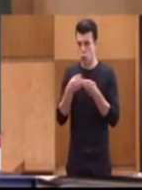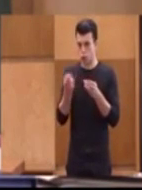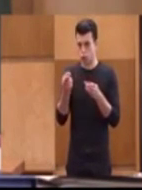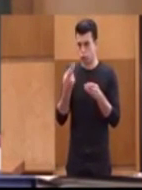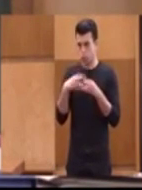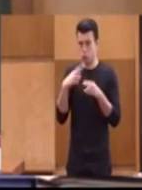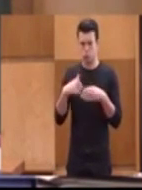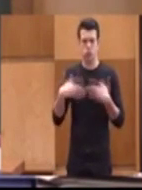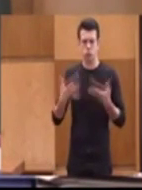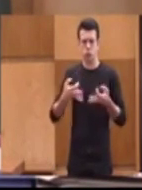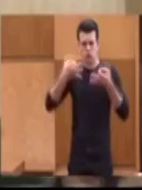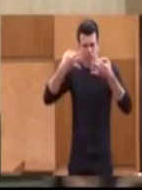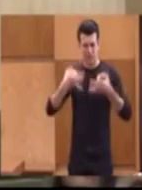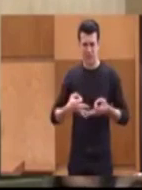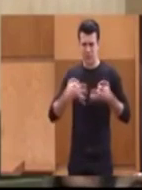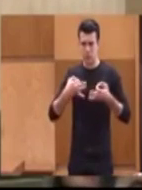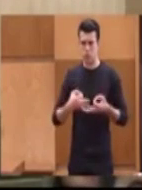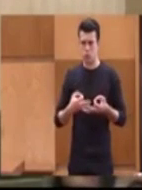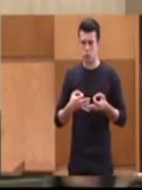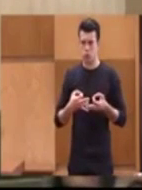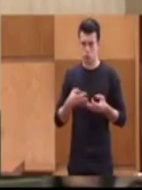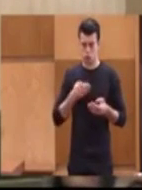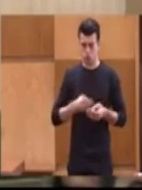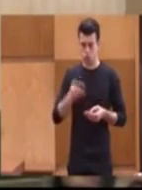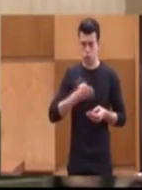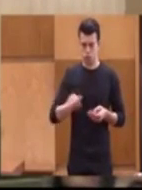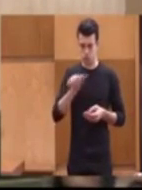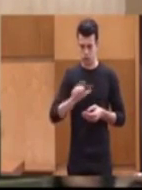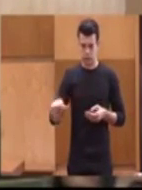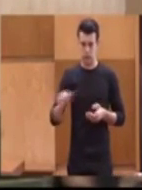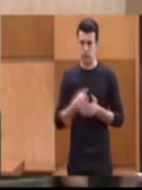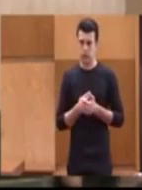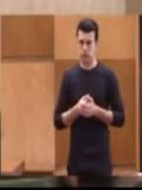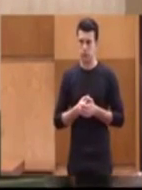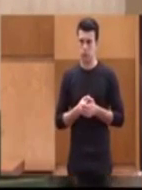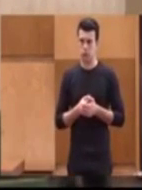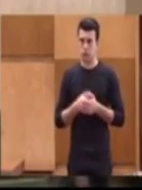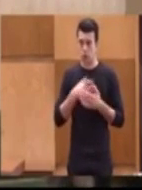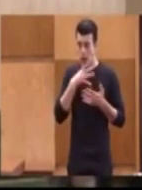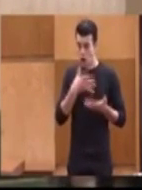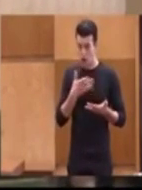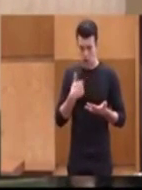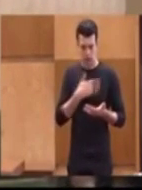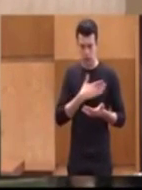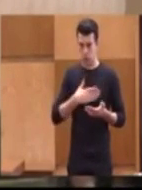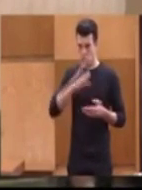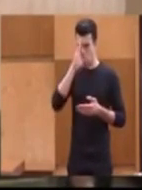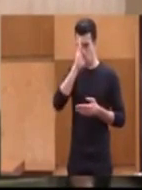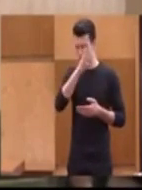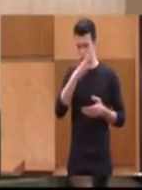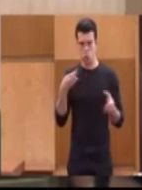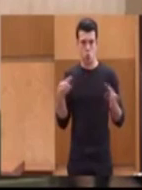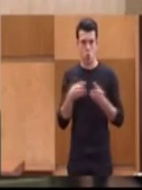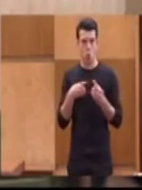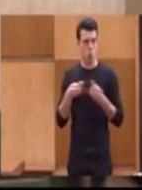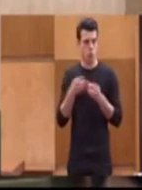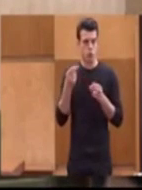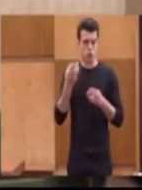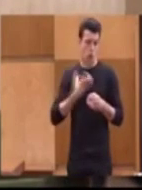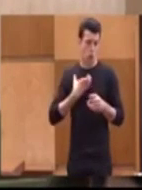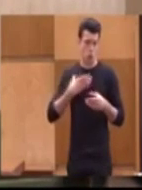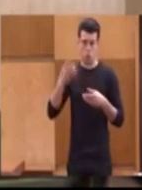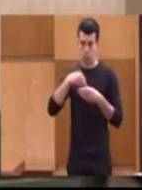seguros de que van a ser cientos en las próximas semanas. Pero ahora quiero pedirles a ustedes, a todos los grupos de este ayuntamiento,